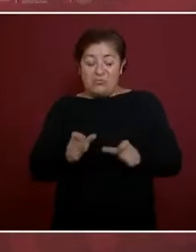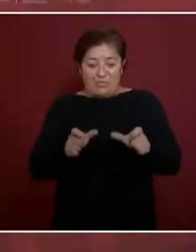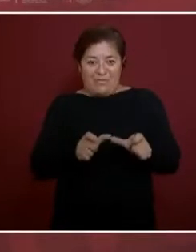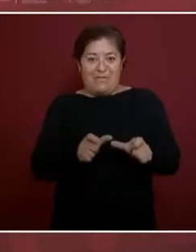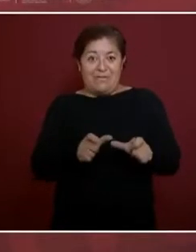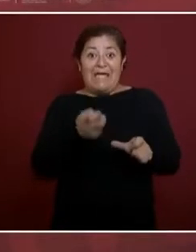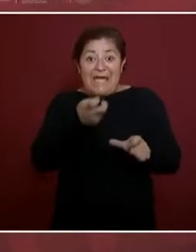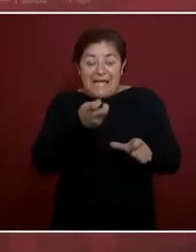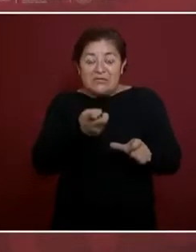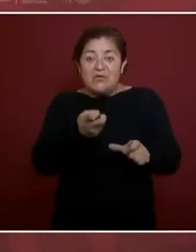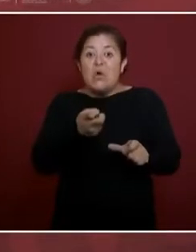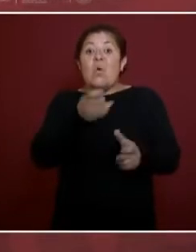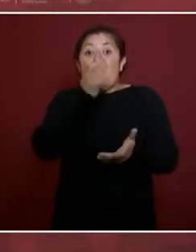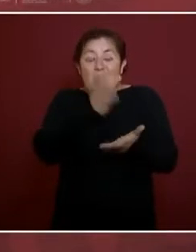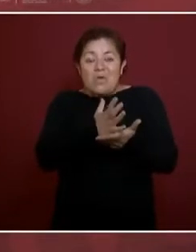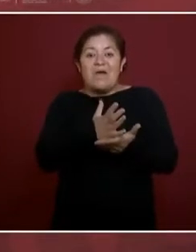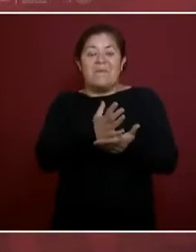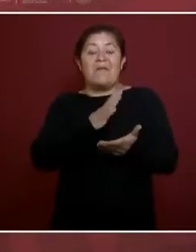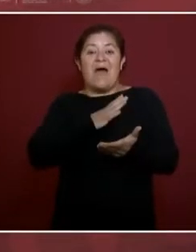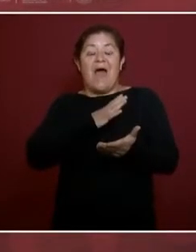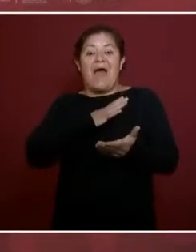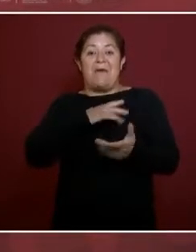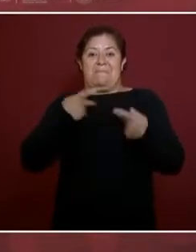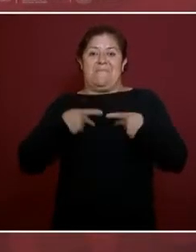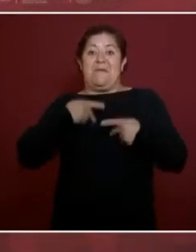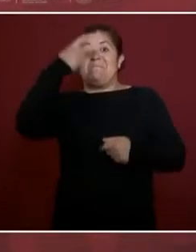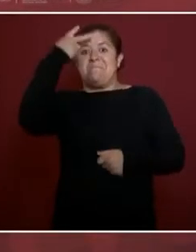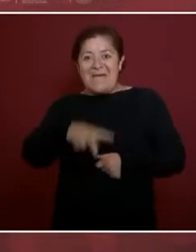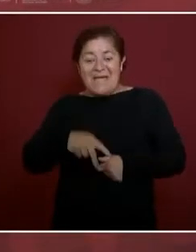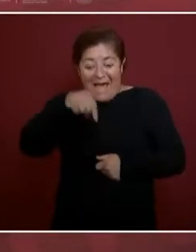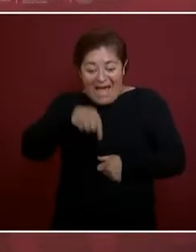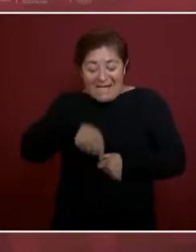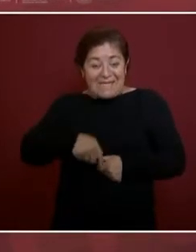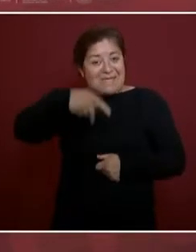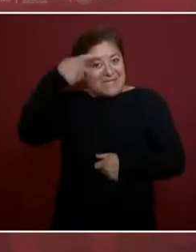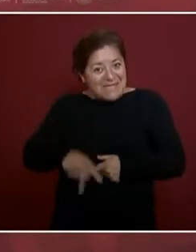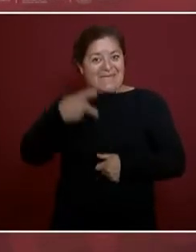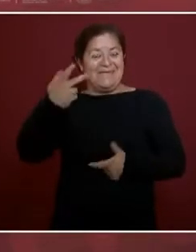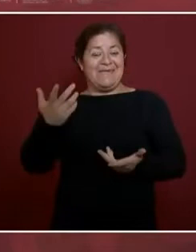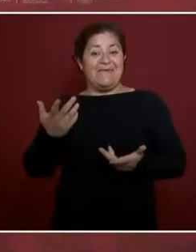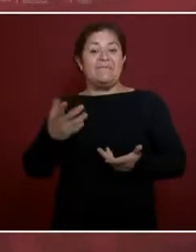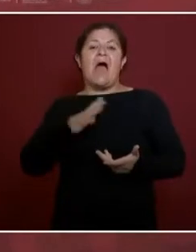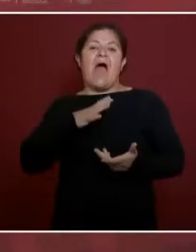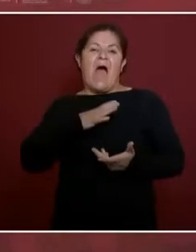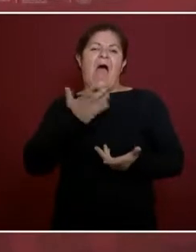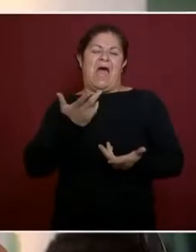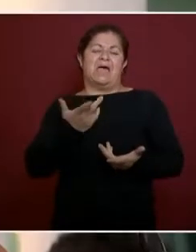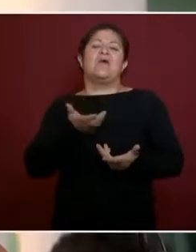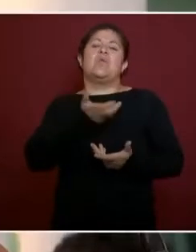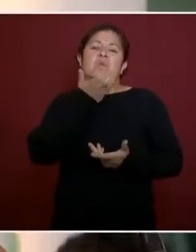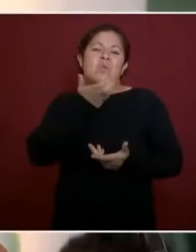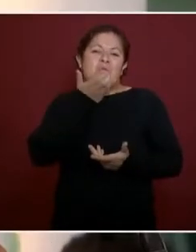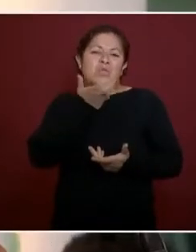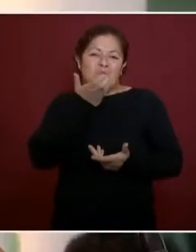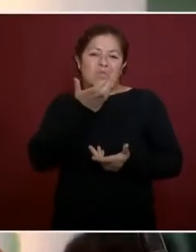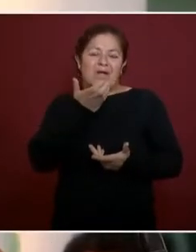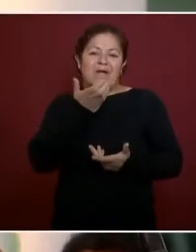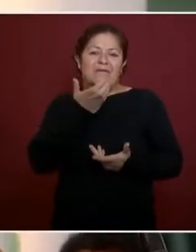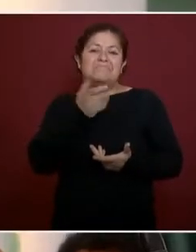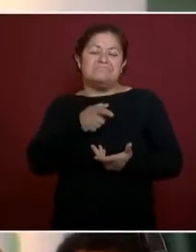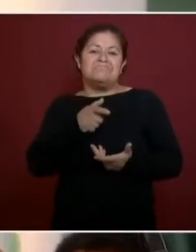culturas, civilizaciones que vienen de lejos.